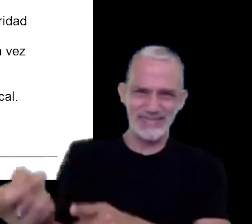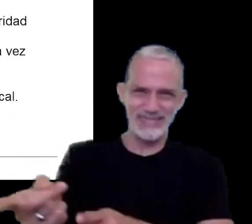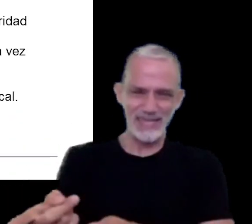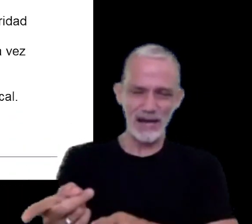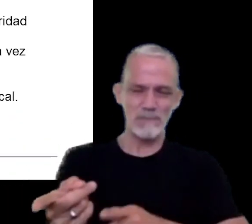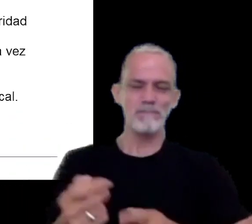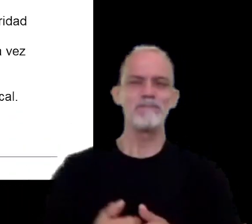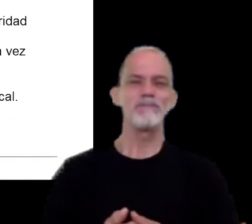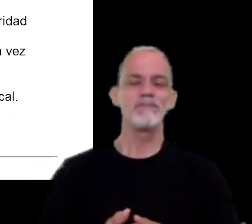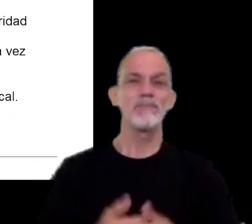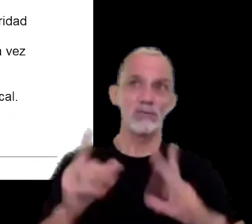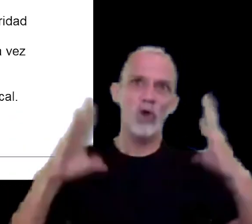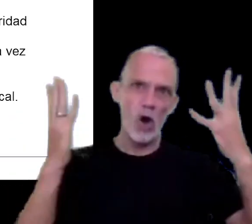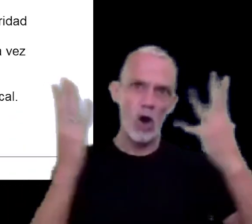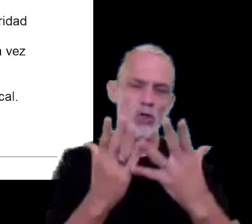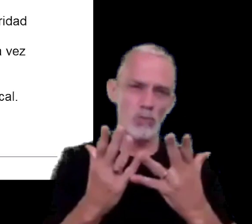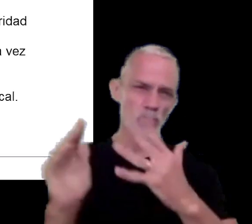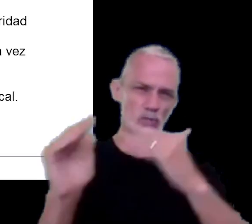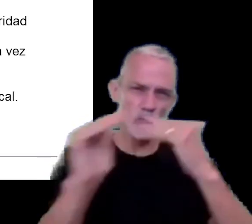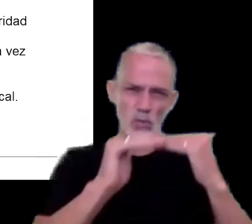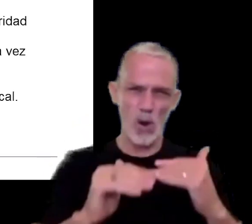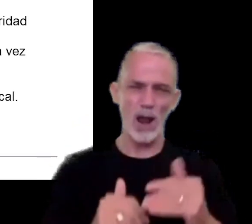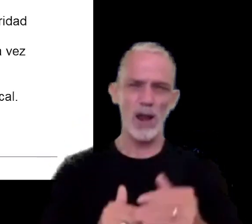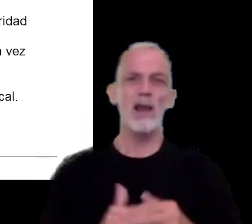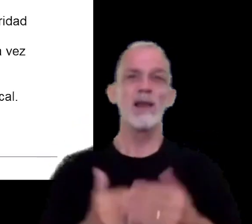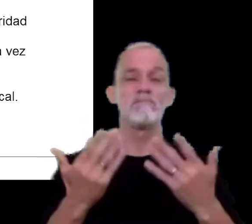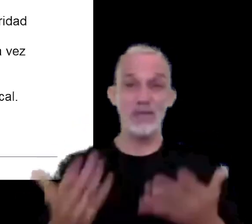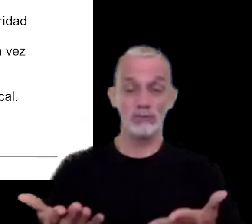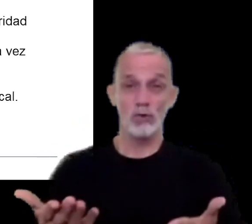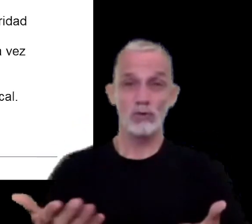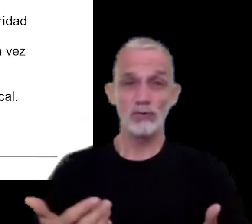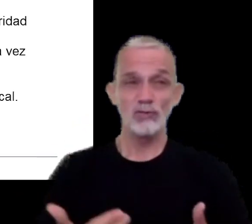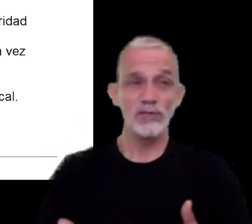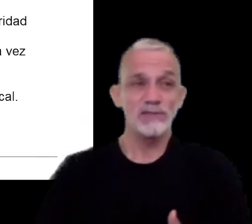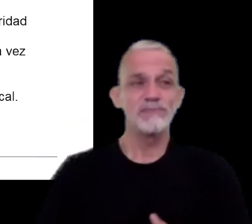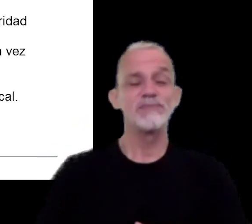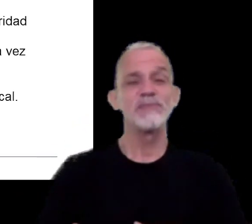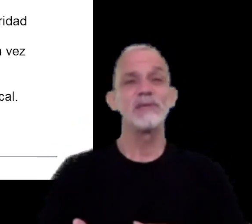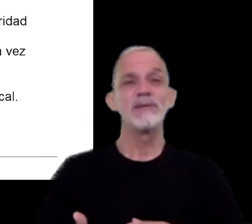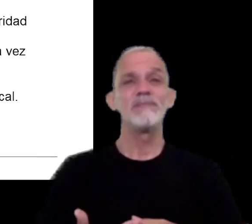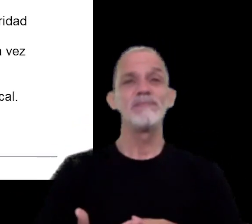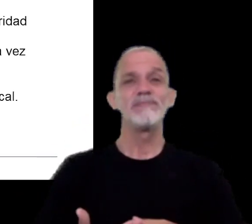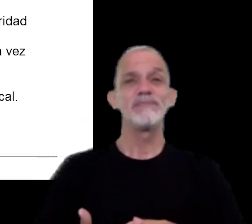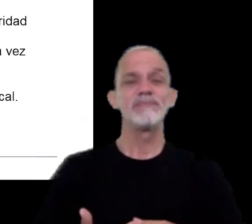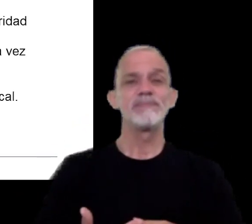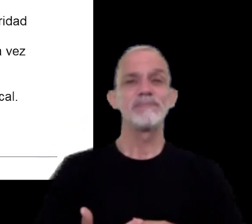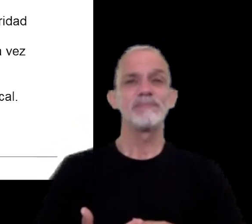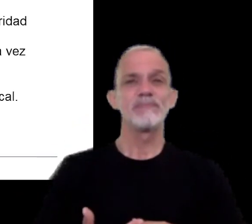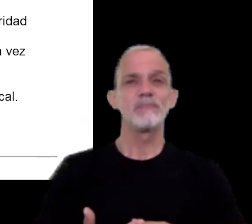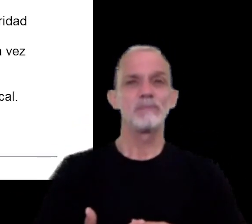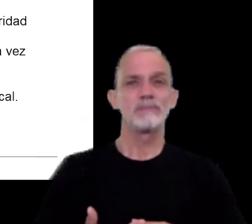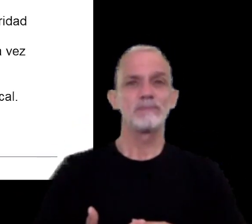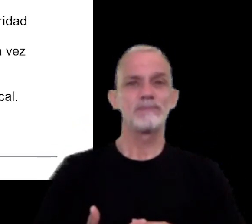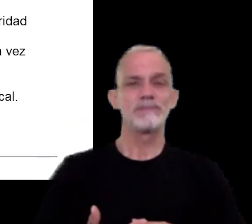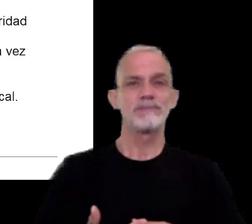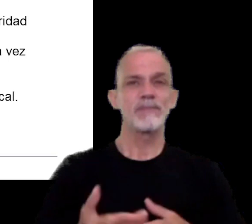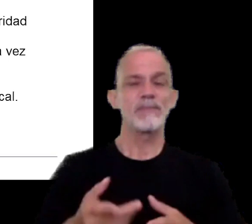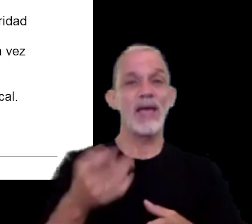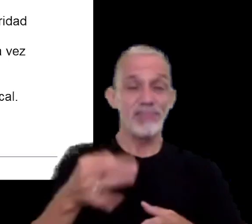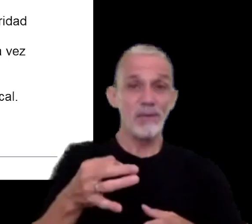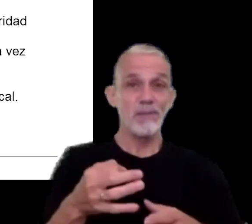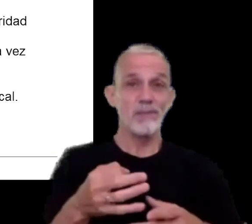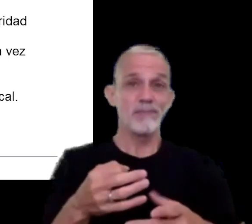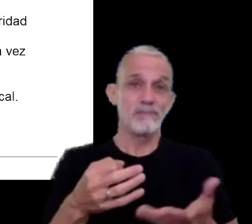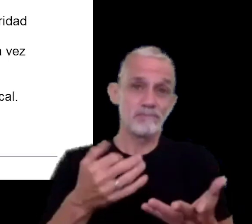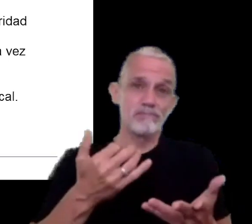tomado a nivel mundial lo cual conlleva a tener la obligación